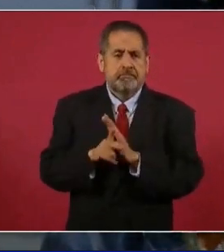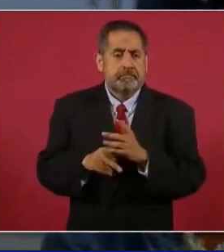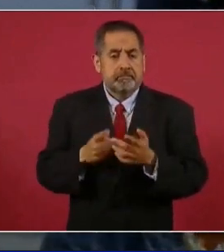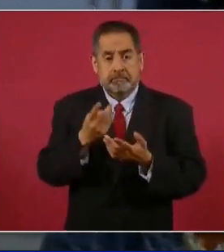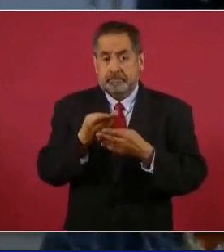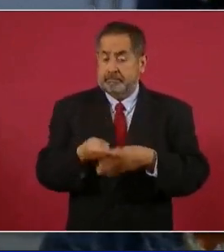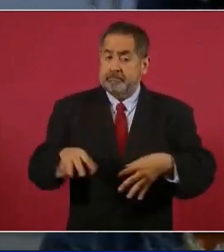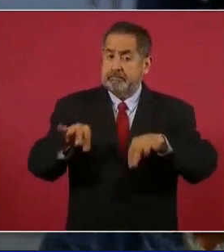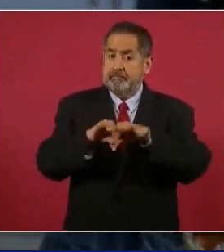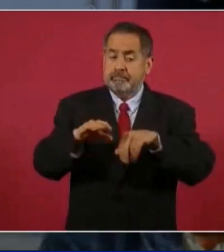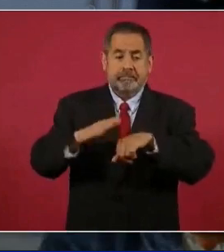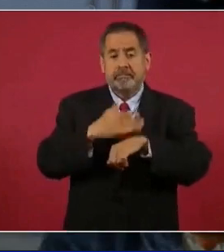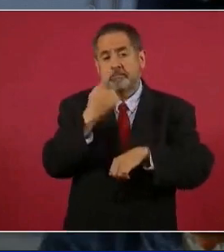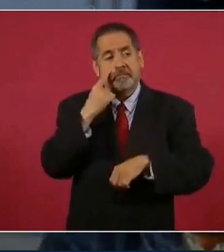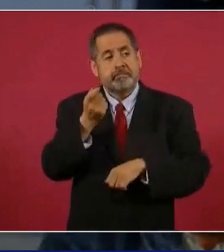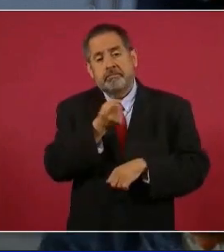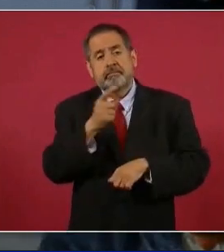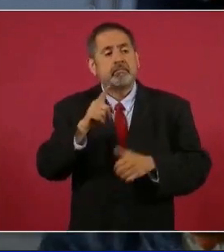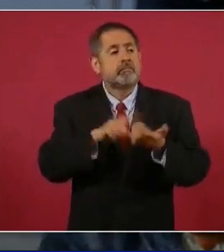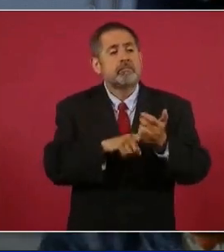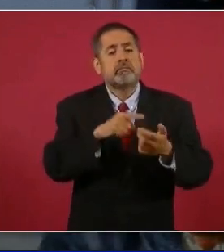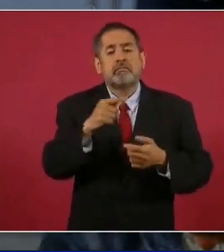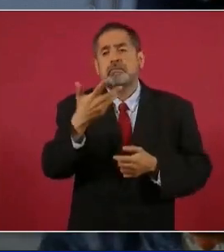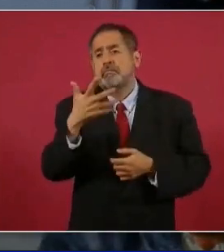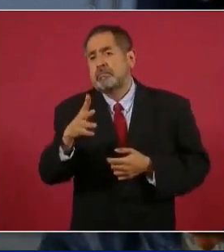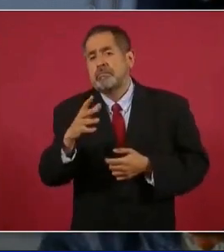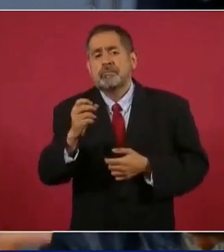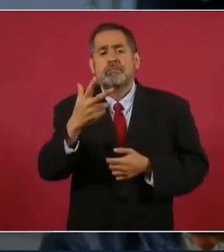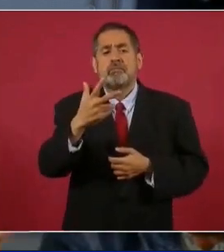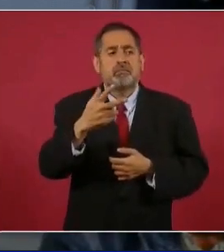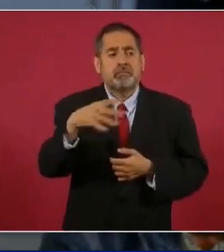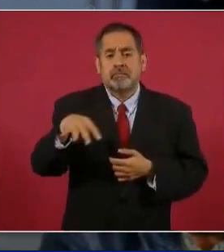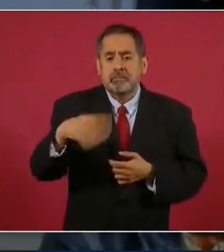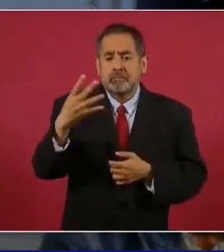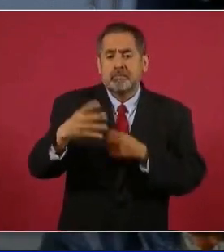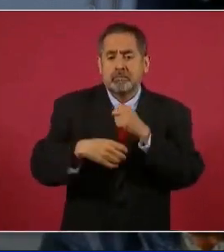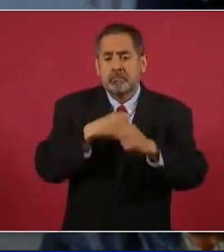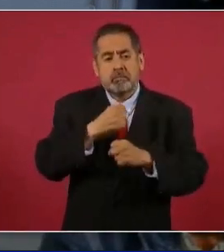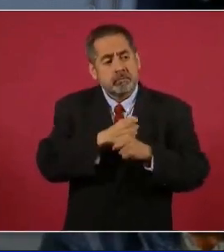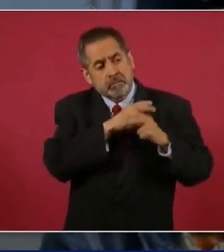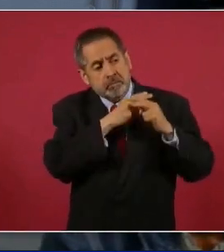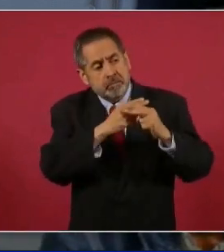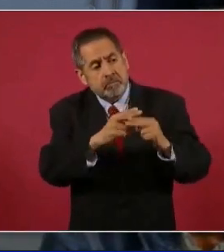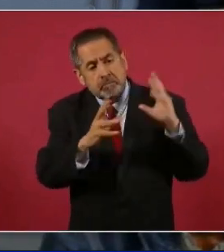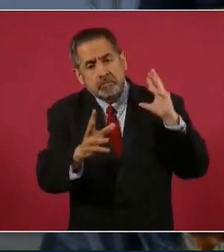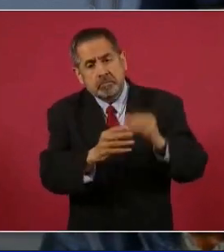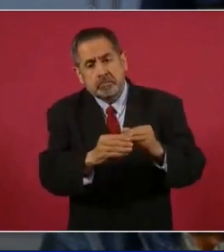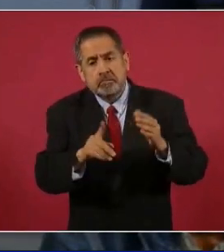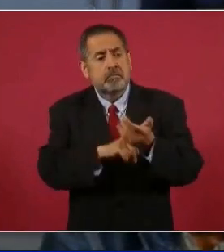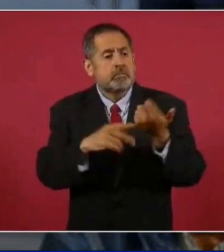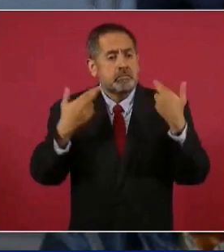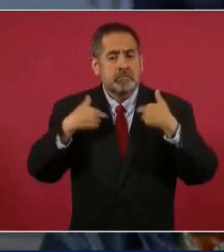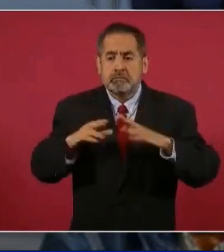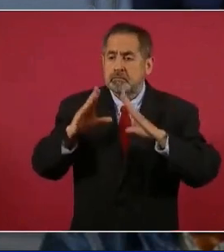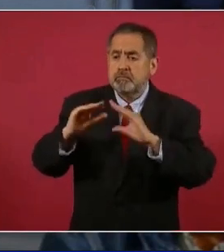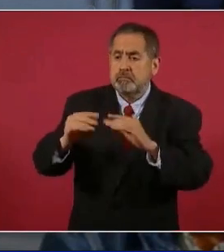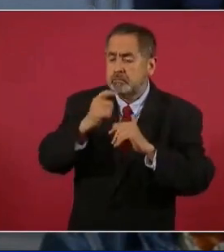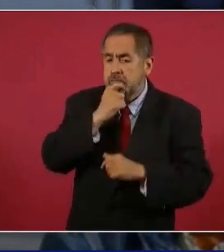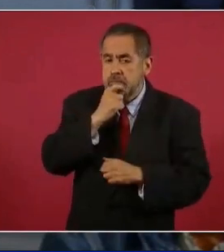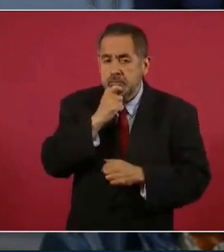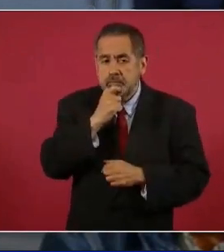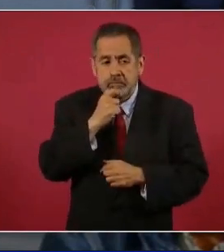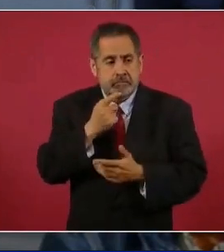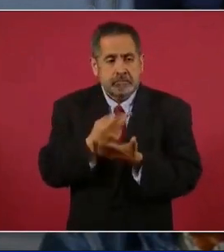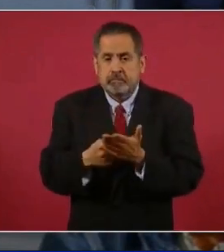importante porque muchos llevan 10, 8, incluso hasta 14 años trabajando como maestros de inglés, no tienen prestaciones